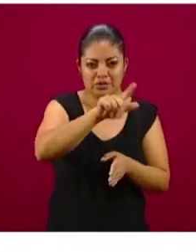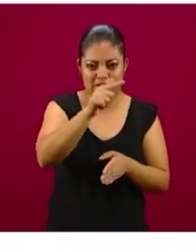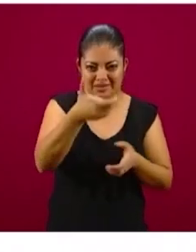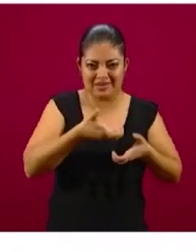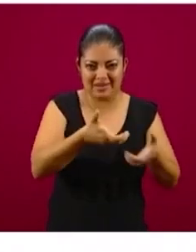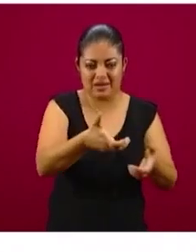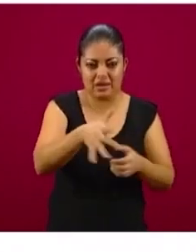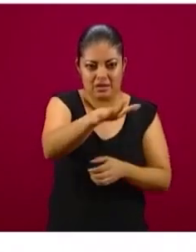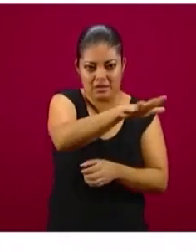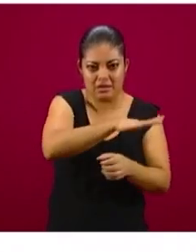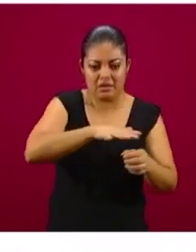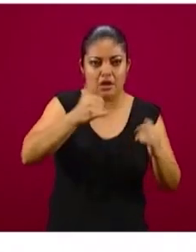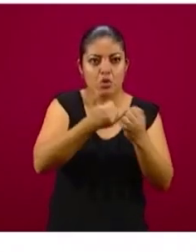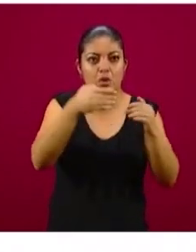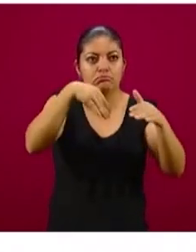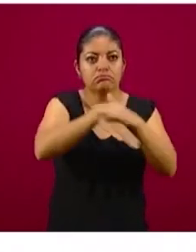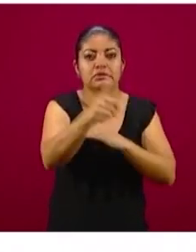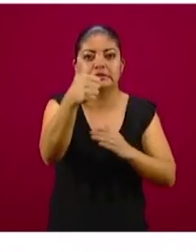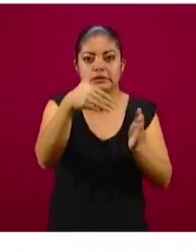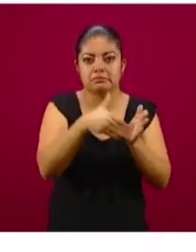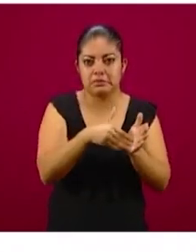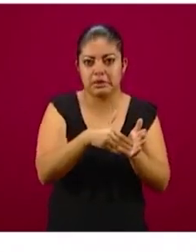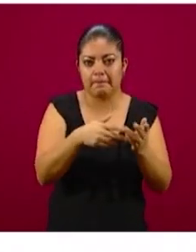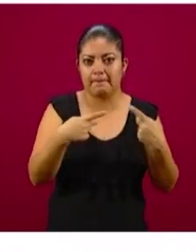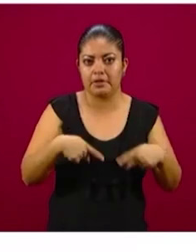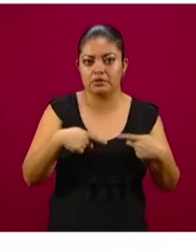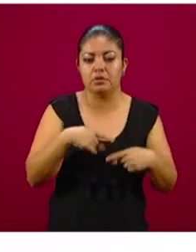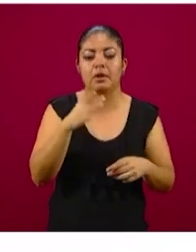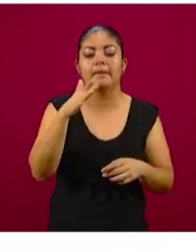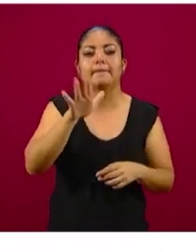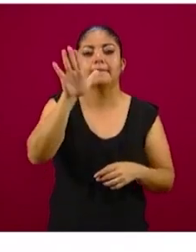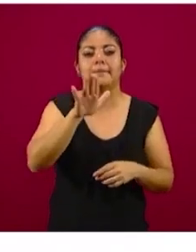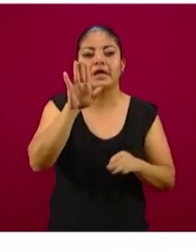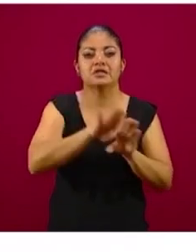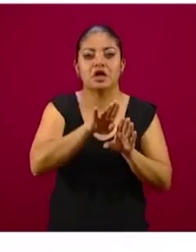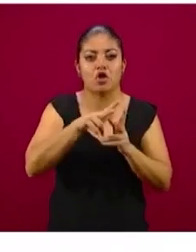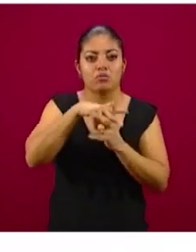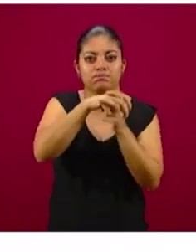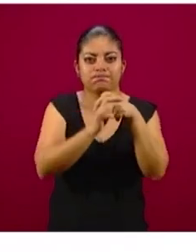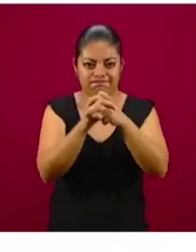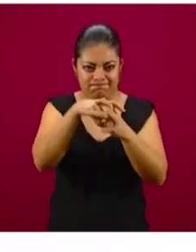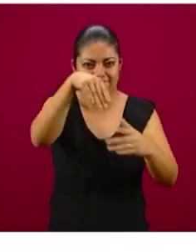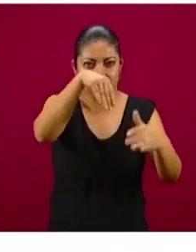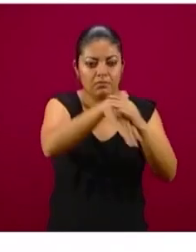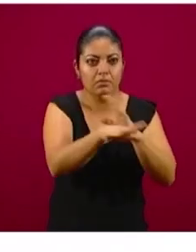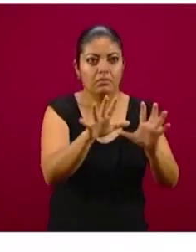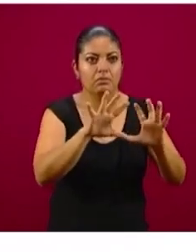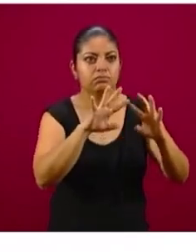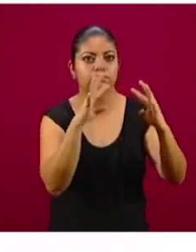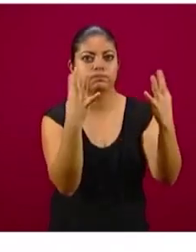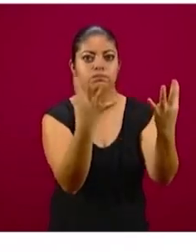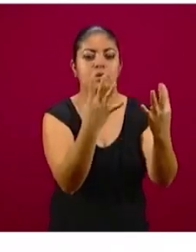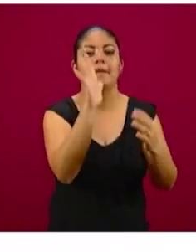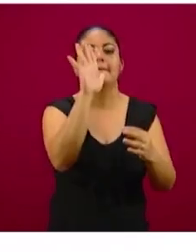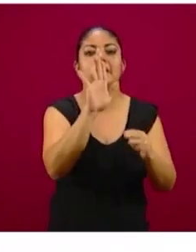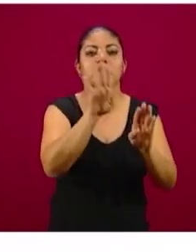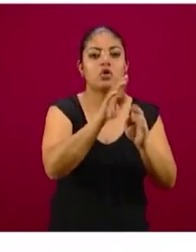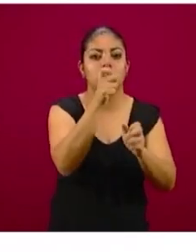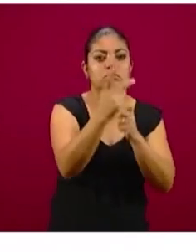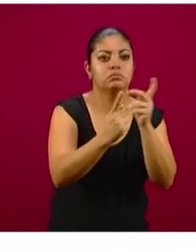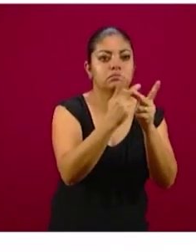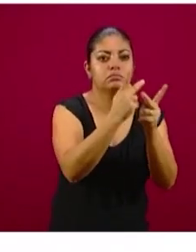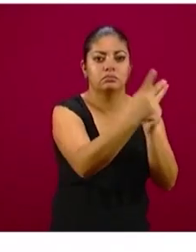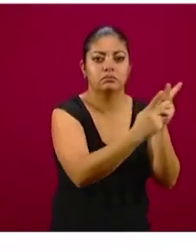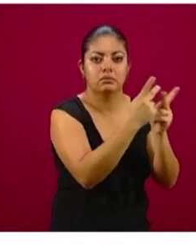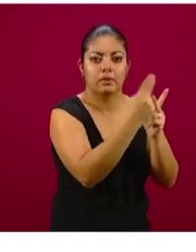aforo de seis mil personas. Es como si a cada uno de los asistentes a una función de lucha libre en la Arena Coliseo se les diera un crédito a la palabra de 25